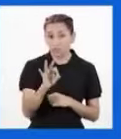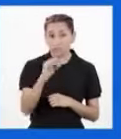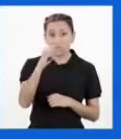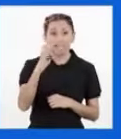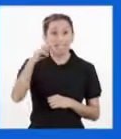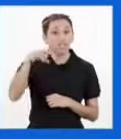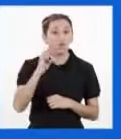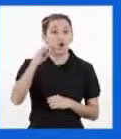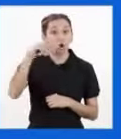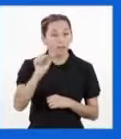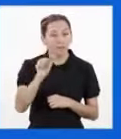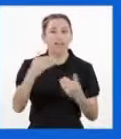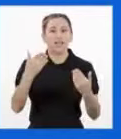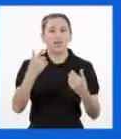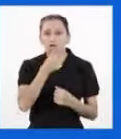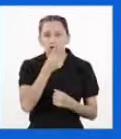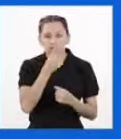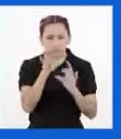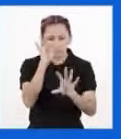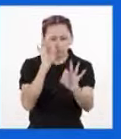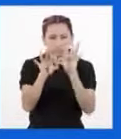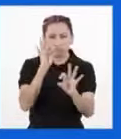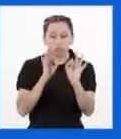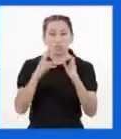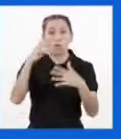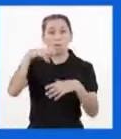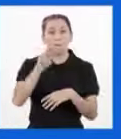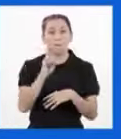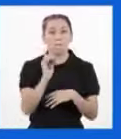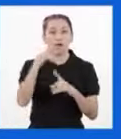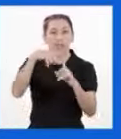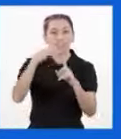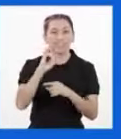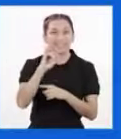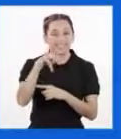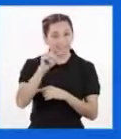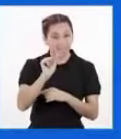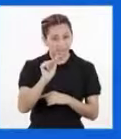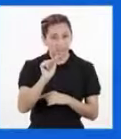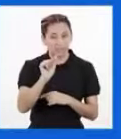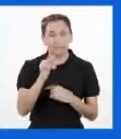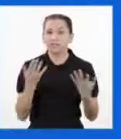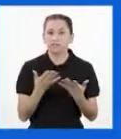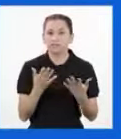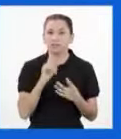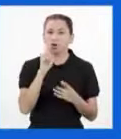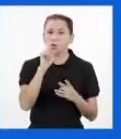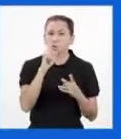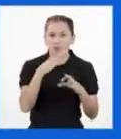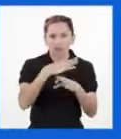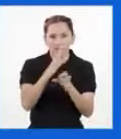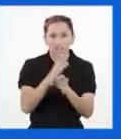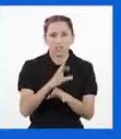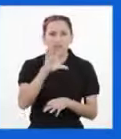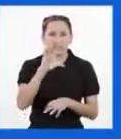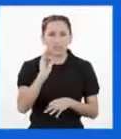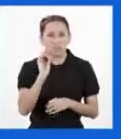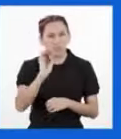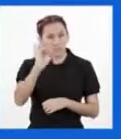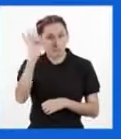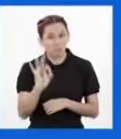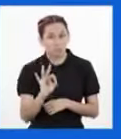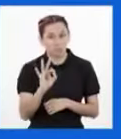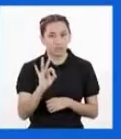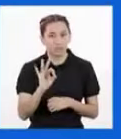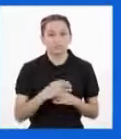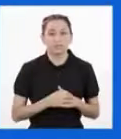genoma codifica proteínas Las secuencias repetidas que no codifican proteínas Forman al menos el 50%